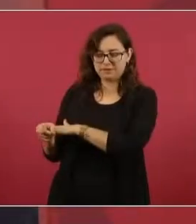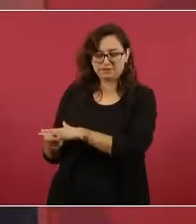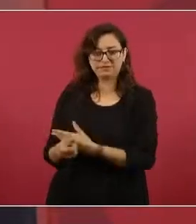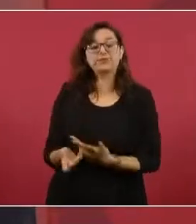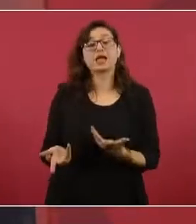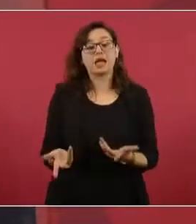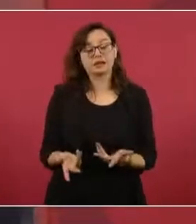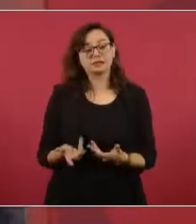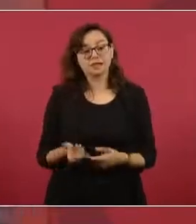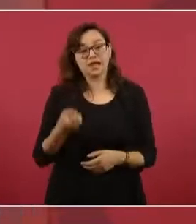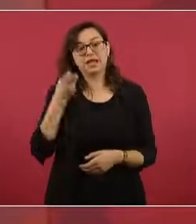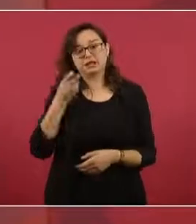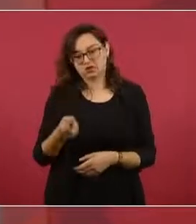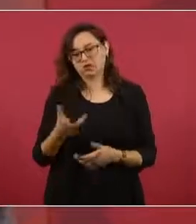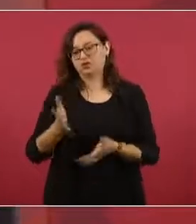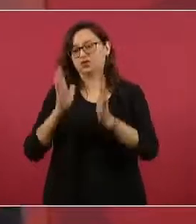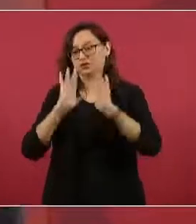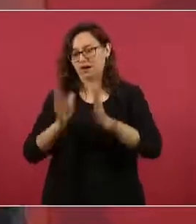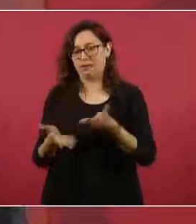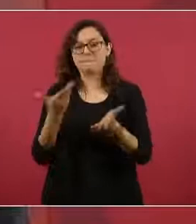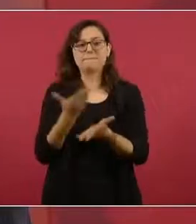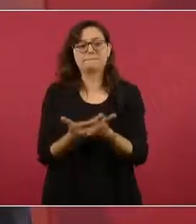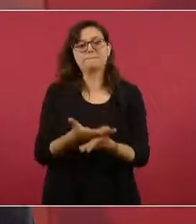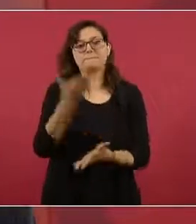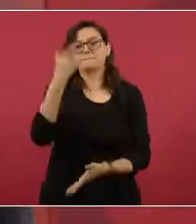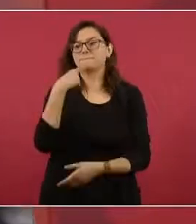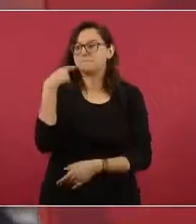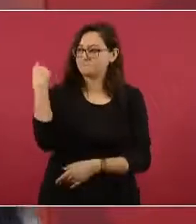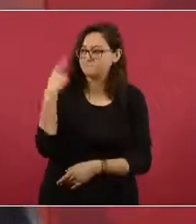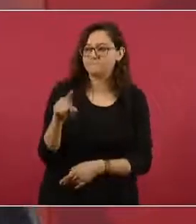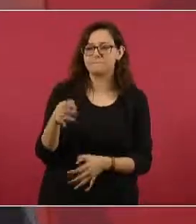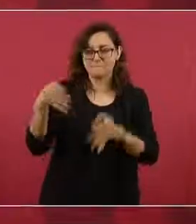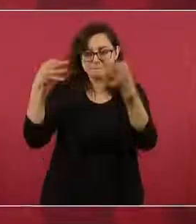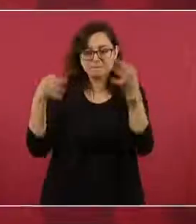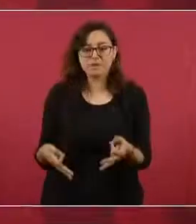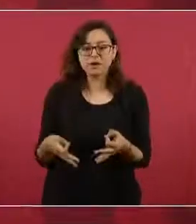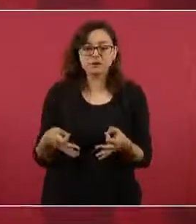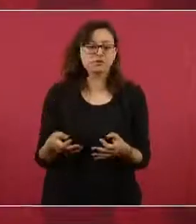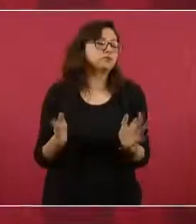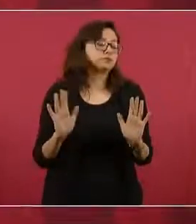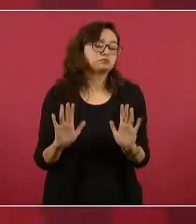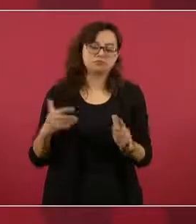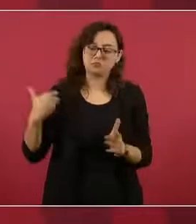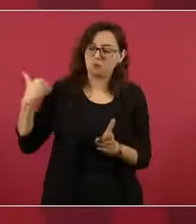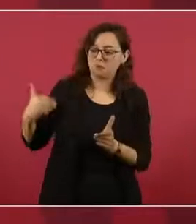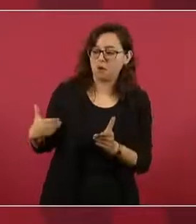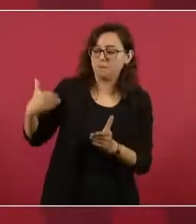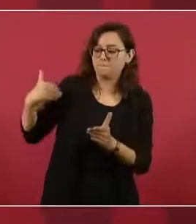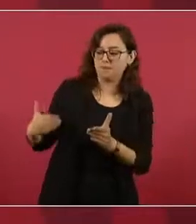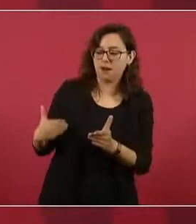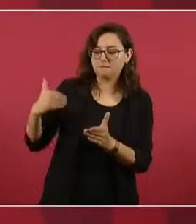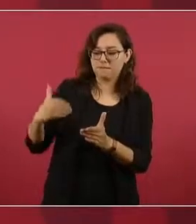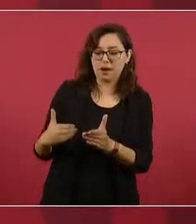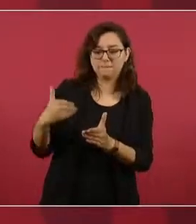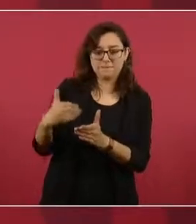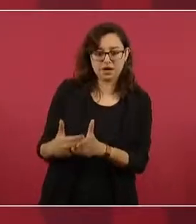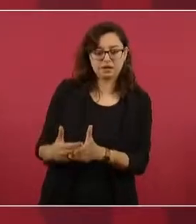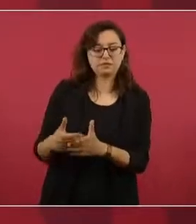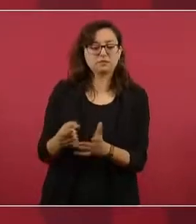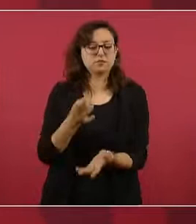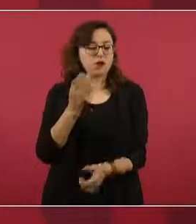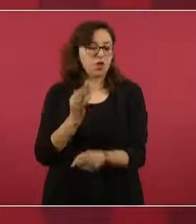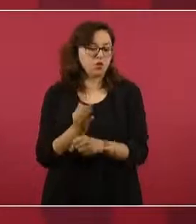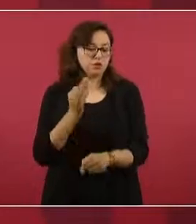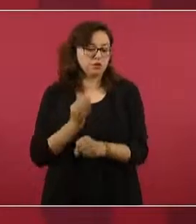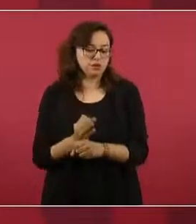en la fiscalía. Eso es lo que va hasta ahora. Y no